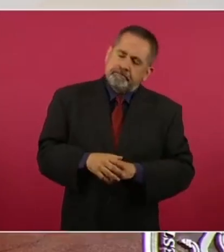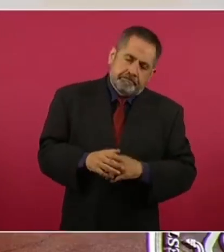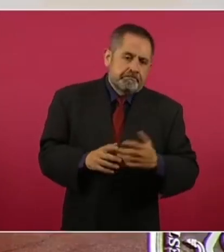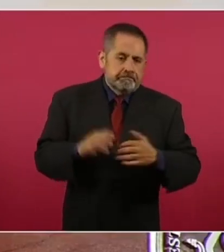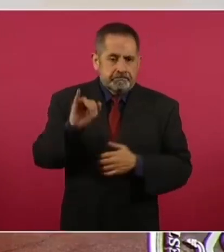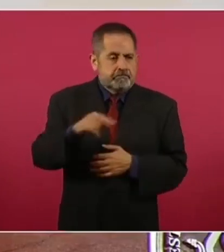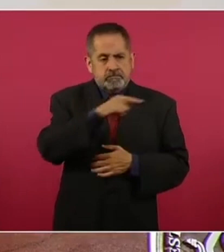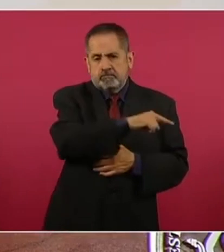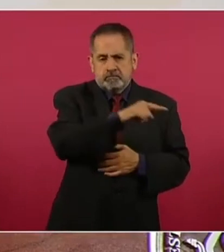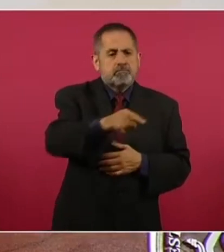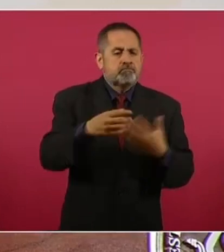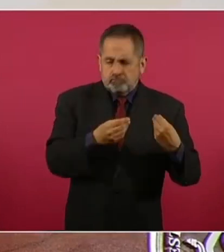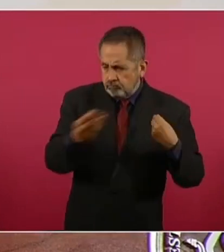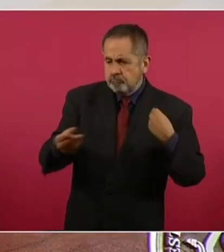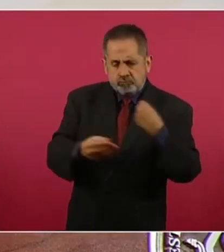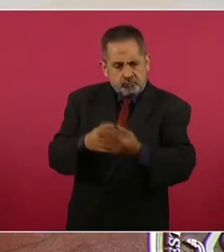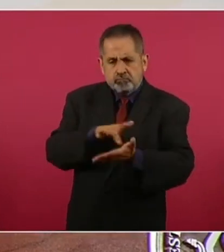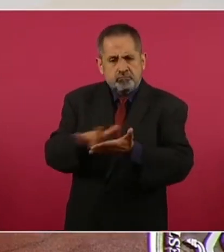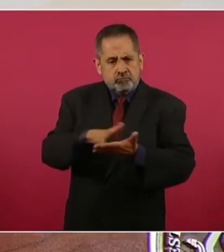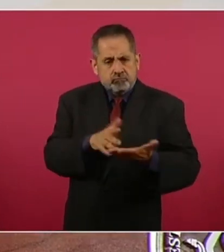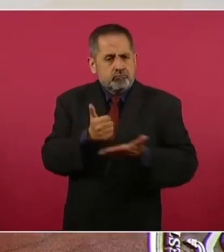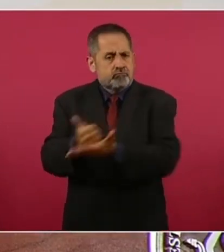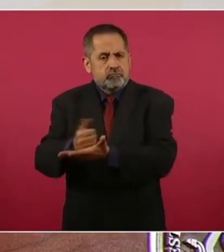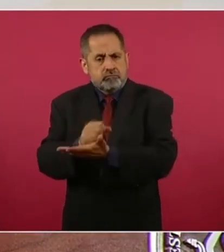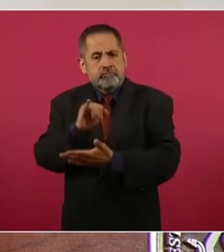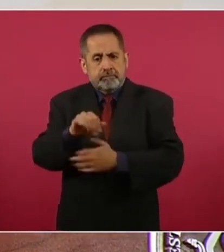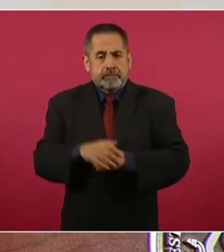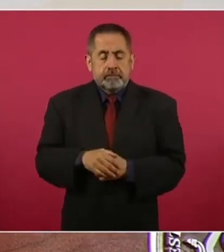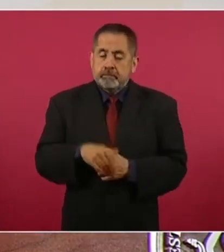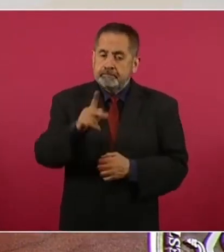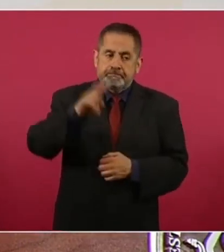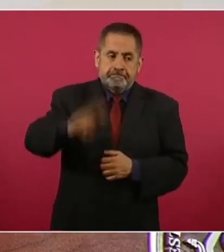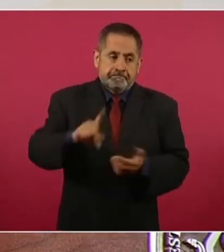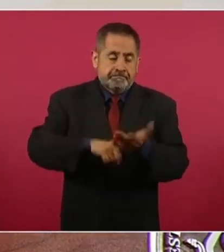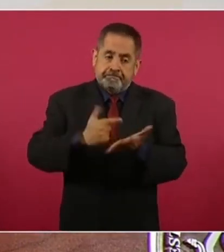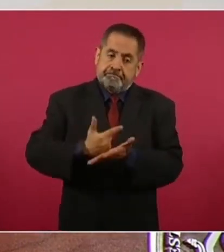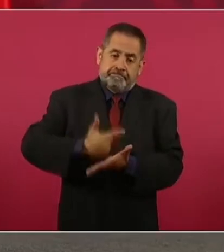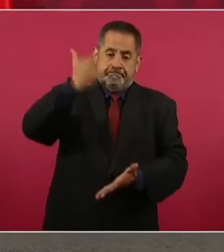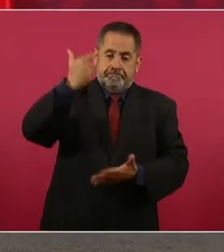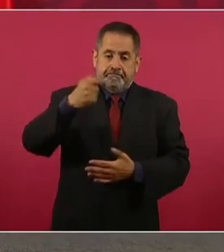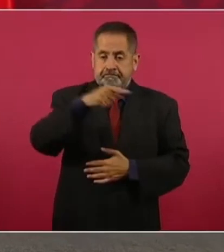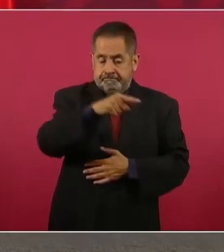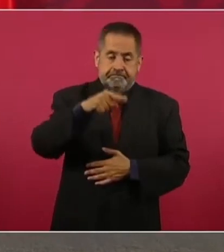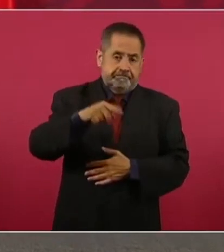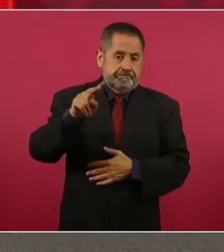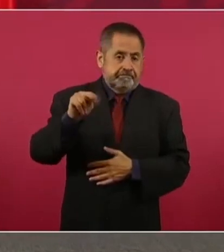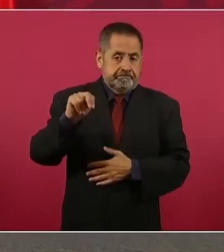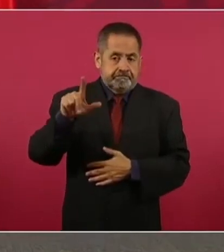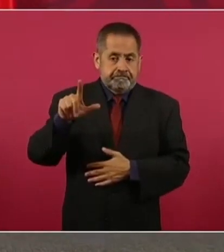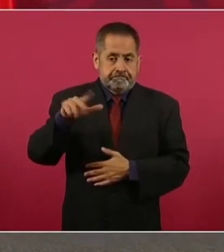ayudando, pero es grave la situación en